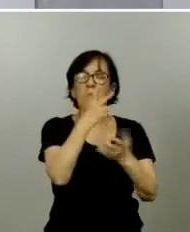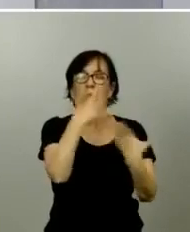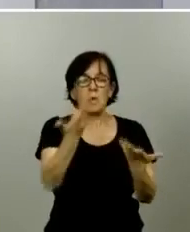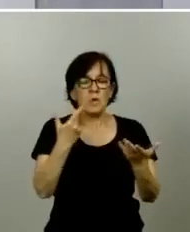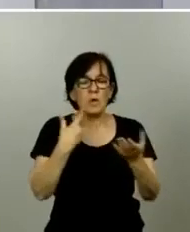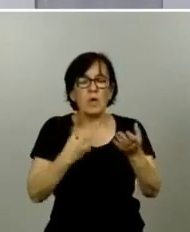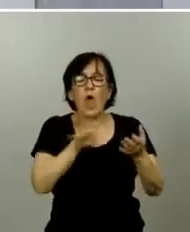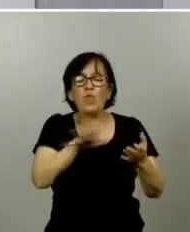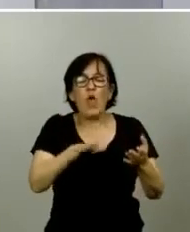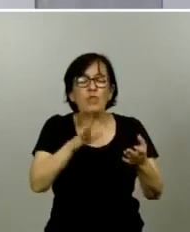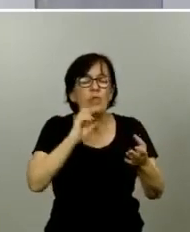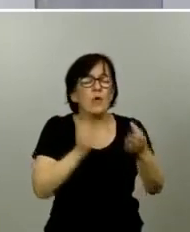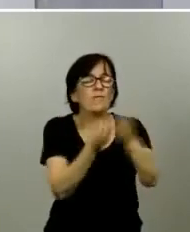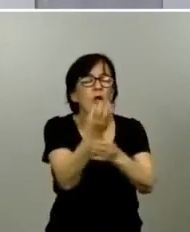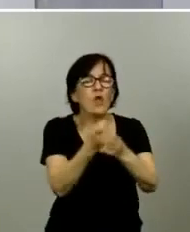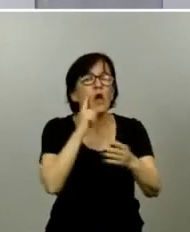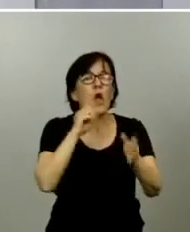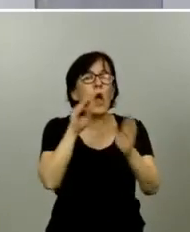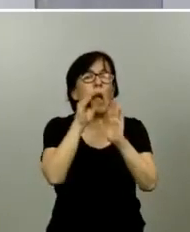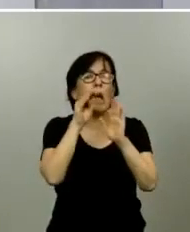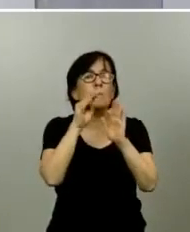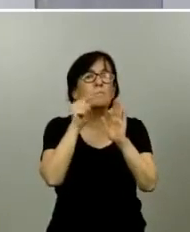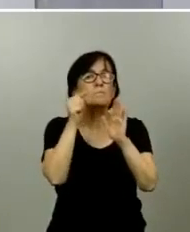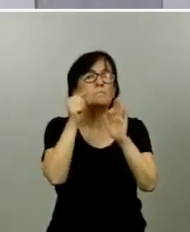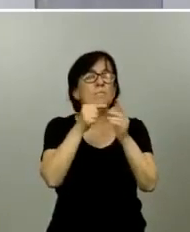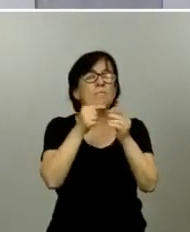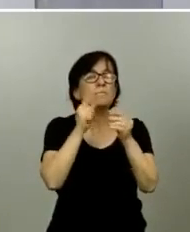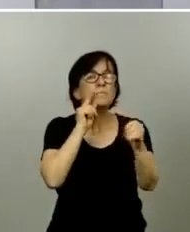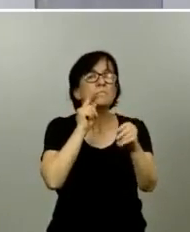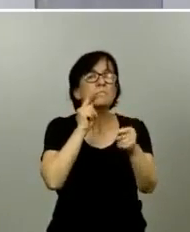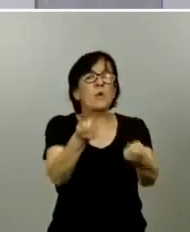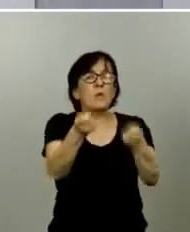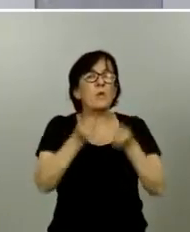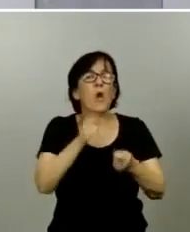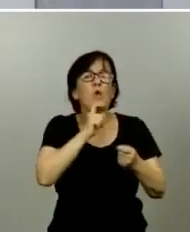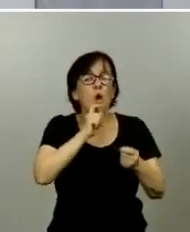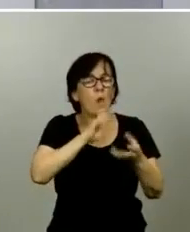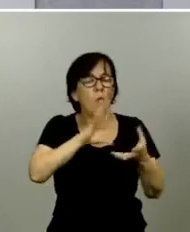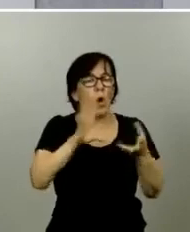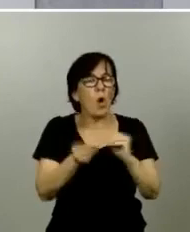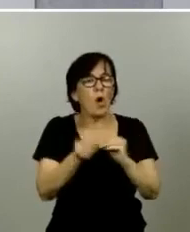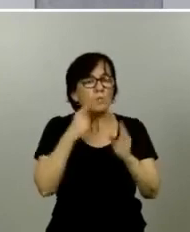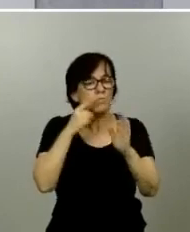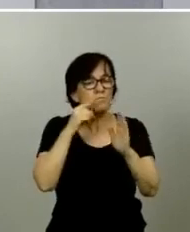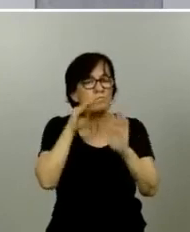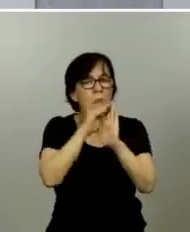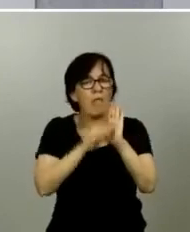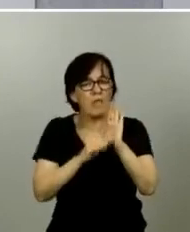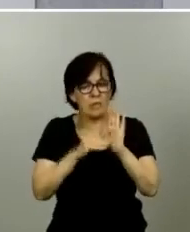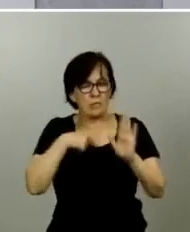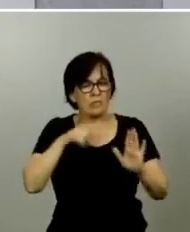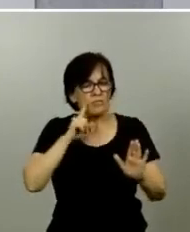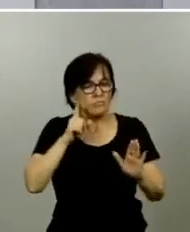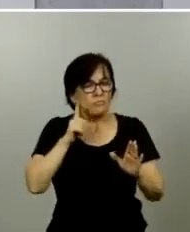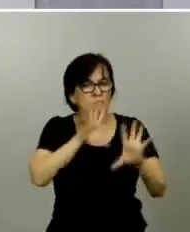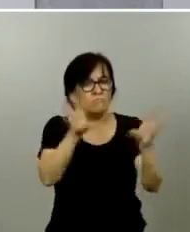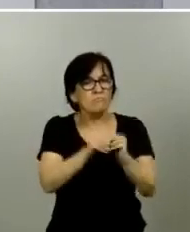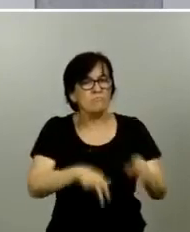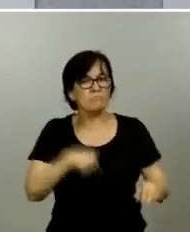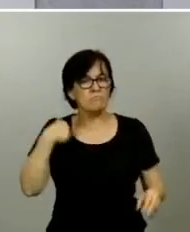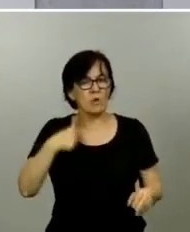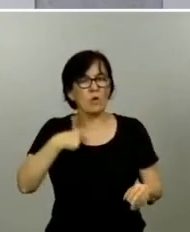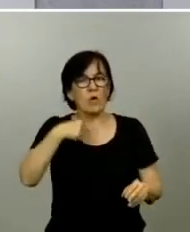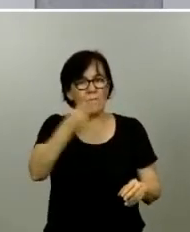qué medidas se han adoptado la verdad es que han sido un conjunto de medidas a nuestro juicio por lo que yo he visto